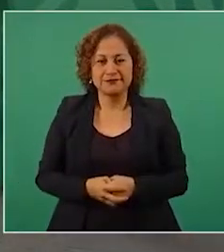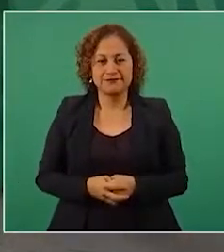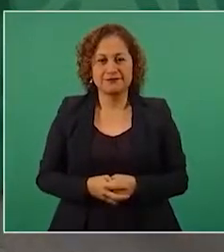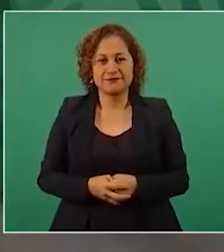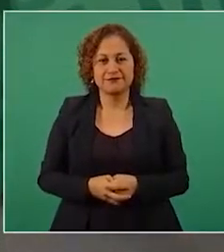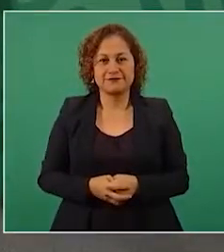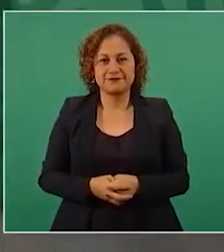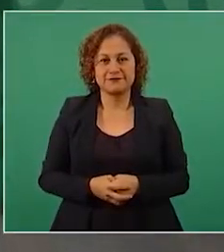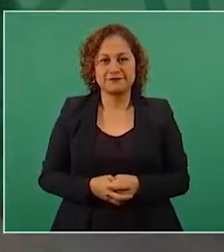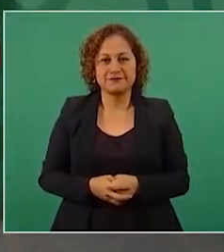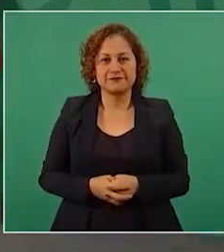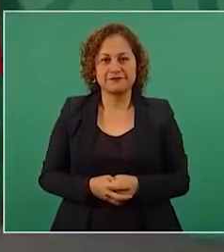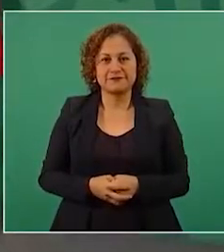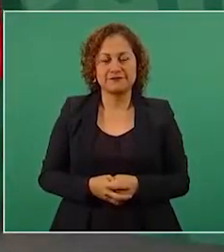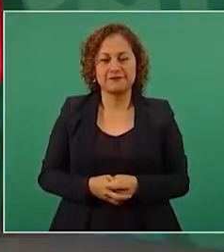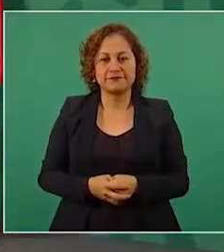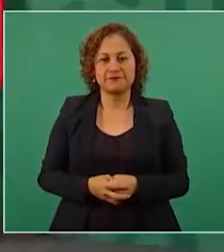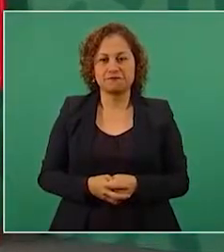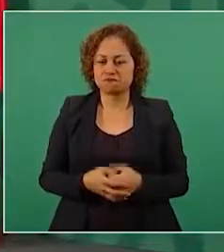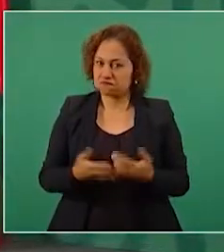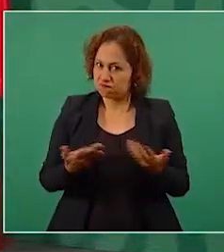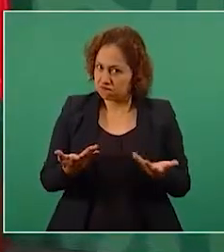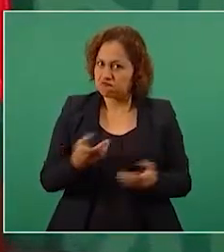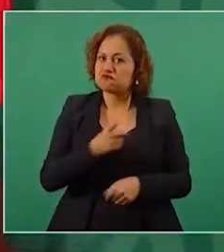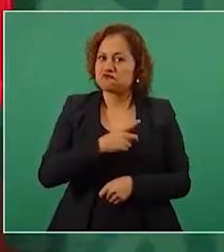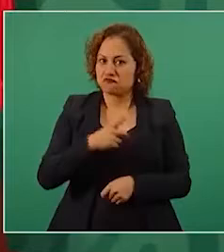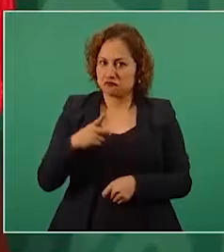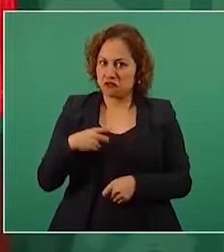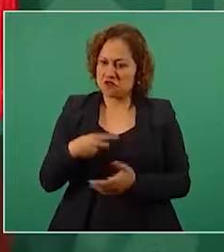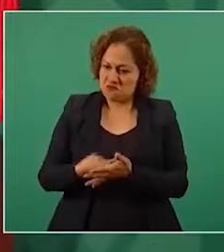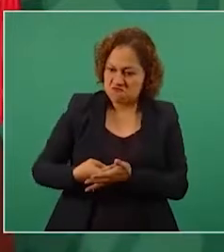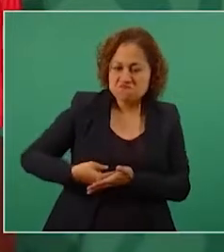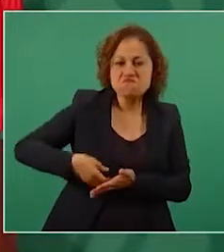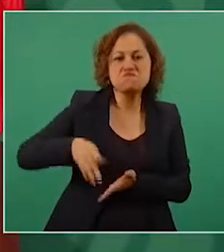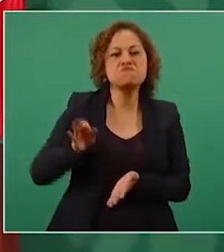No, hay que echarse para adelante.